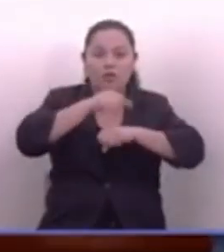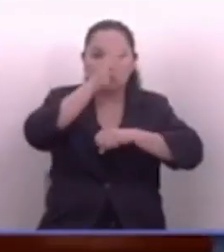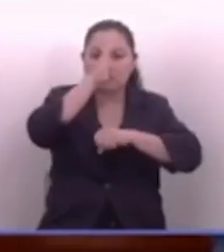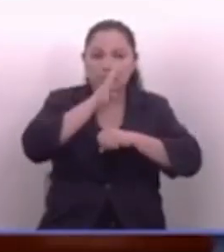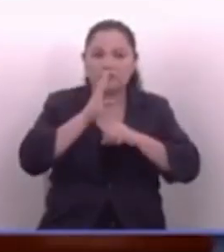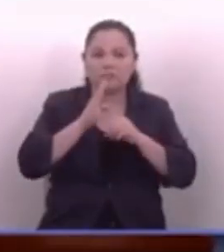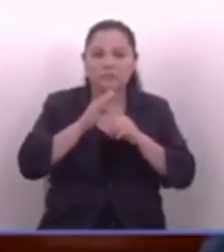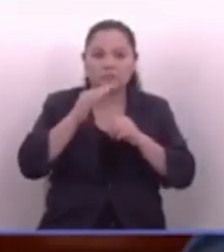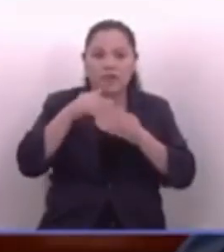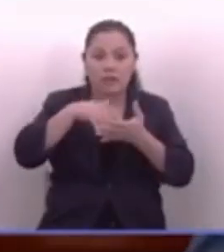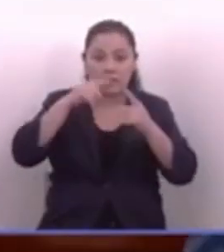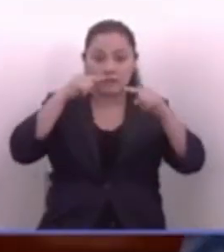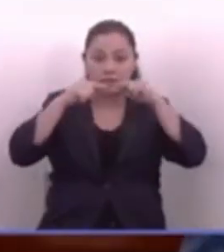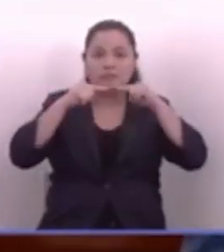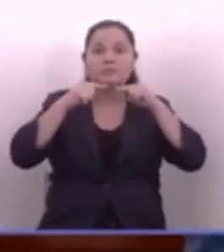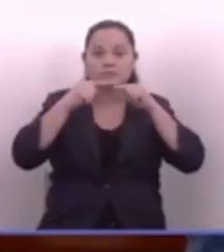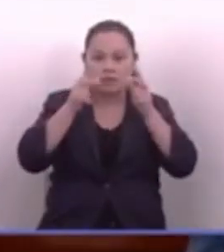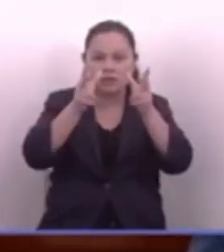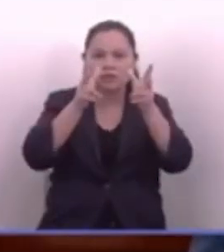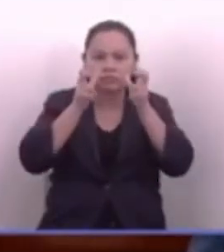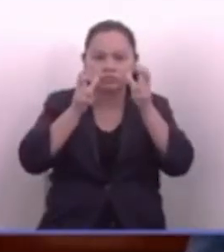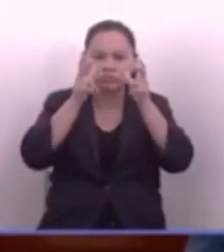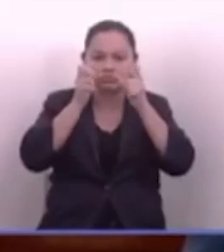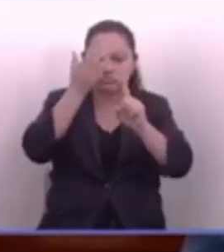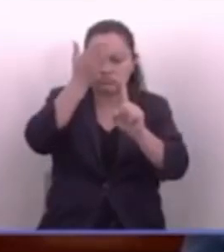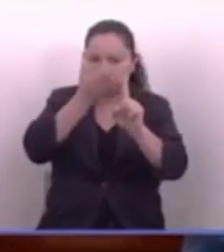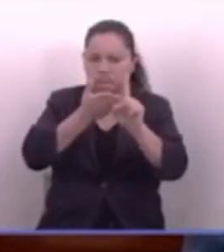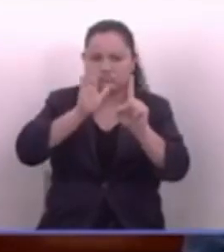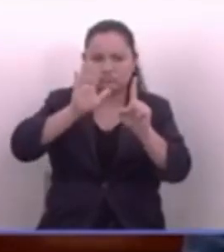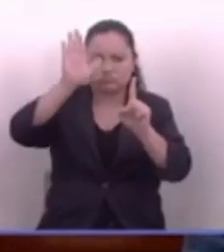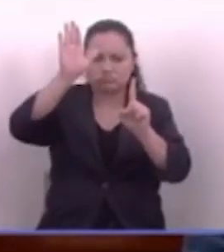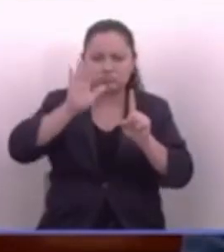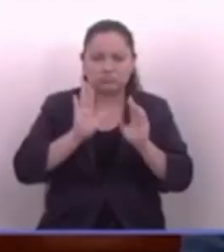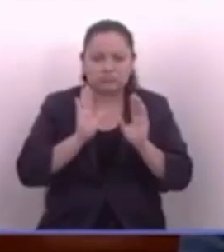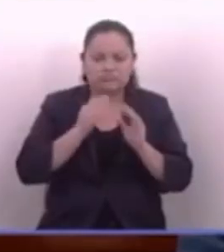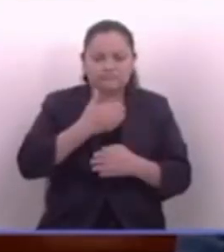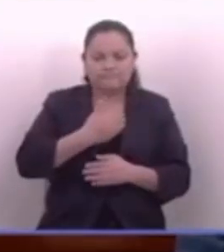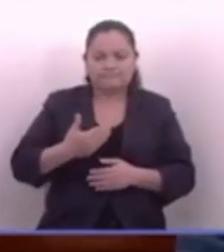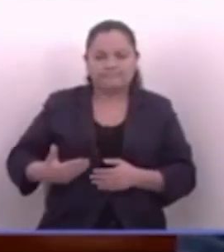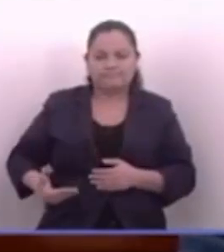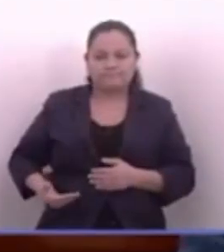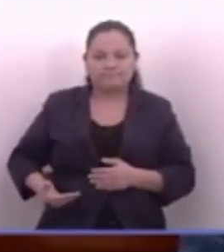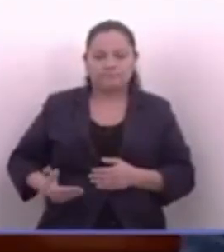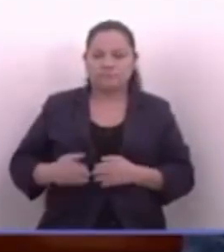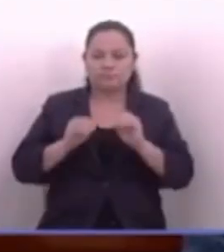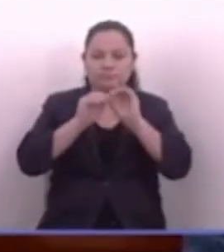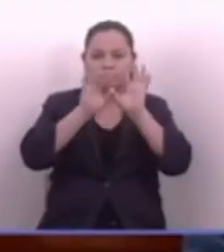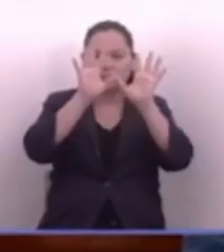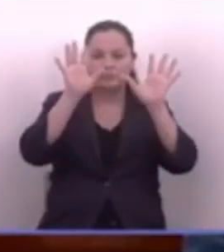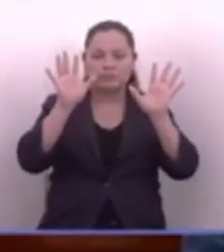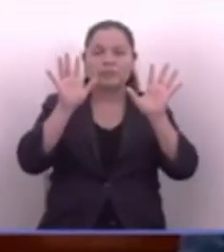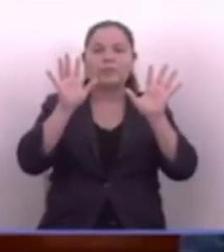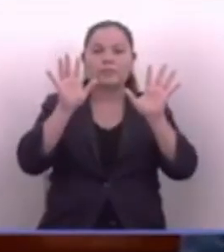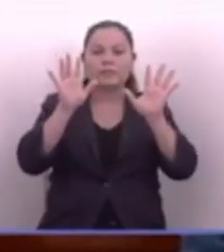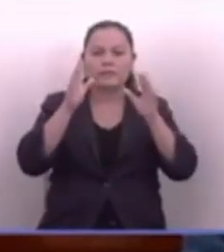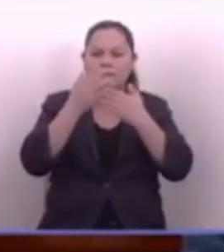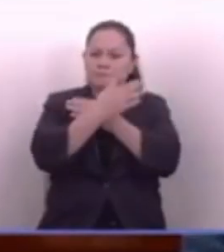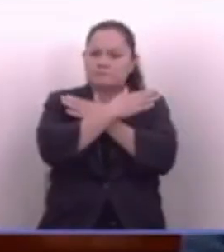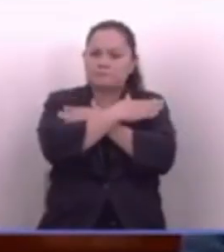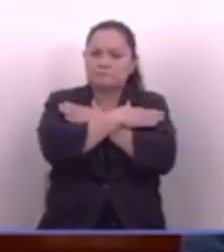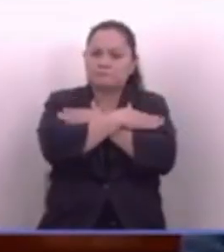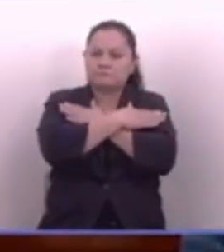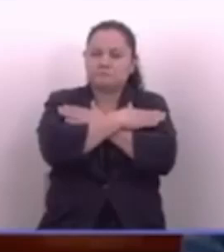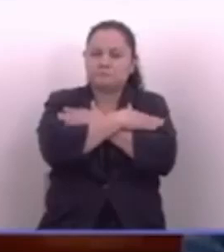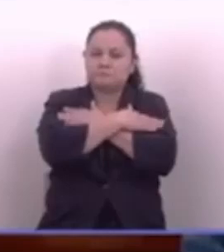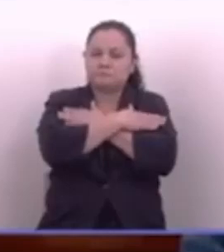es la democracia. Escucharlos. Entonces, presidente, definitivamente, y yo lo felicito porque